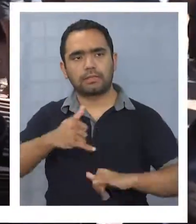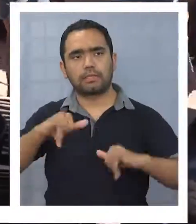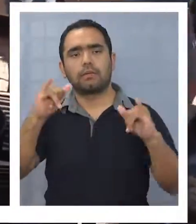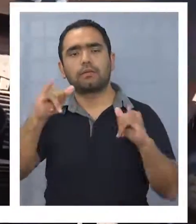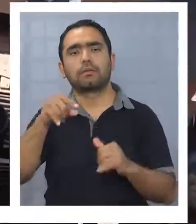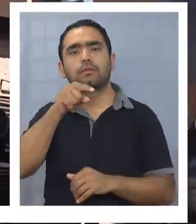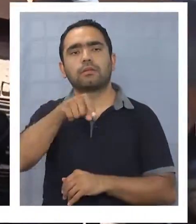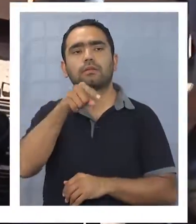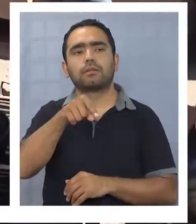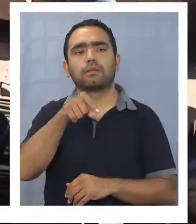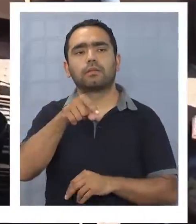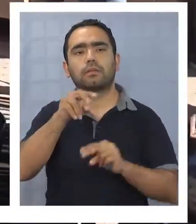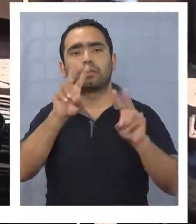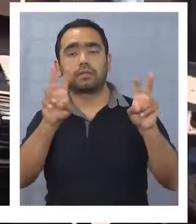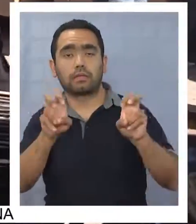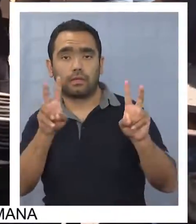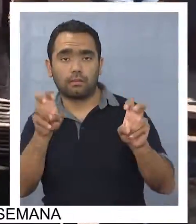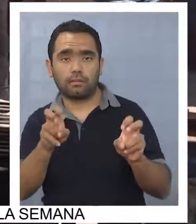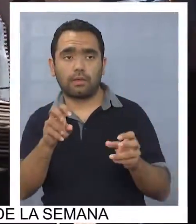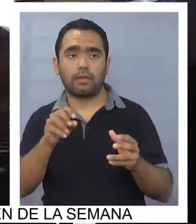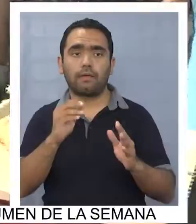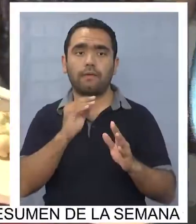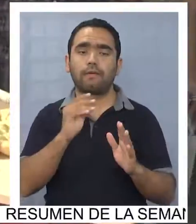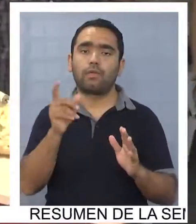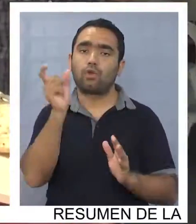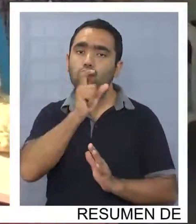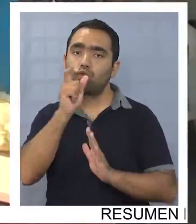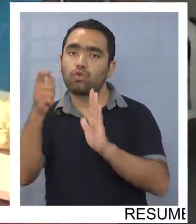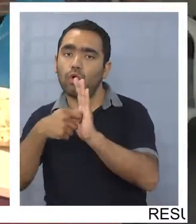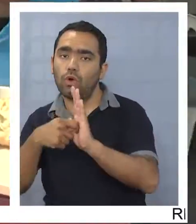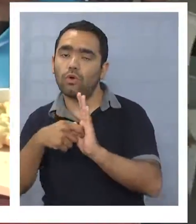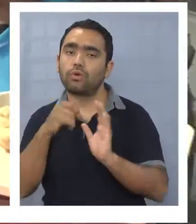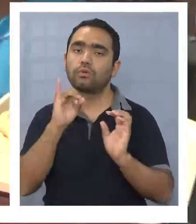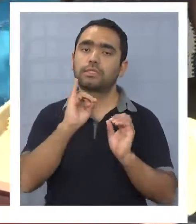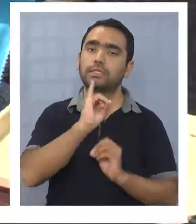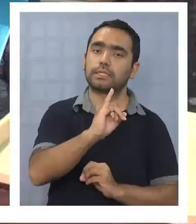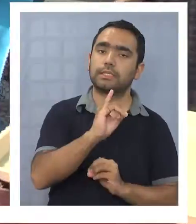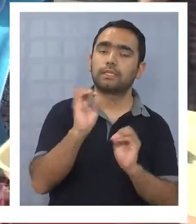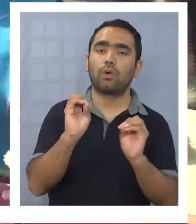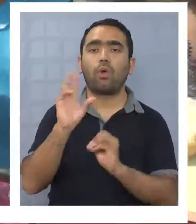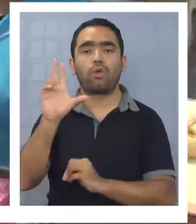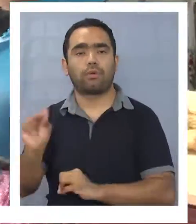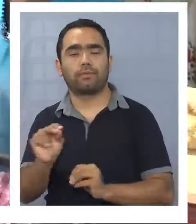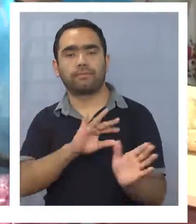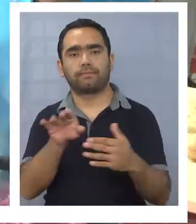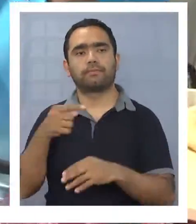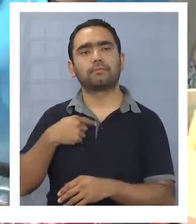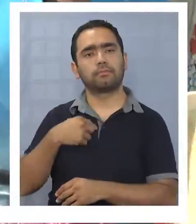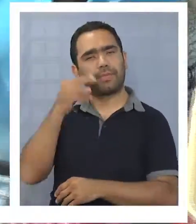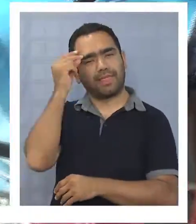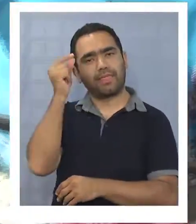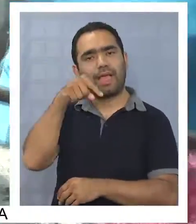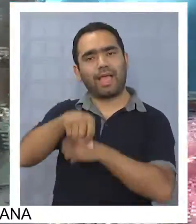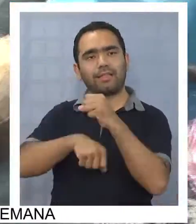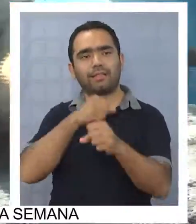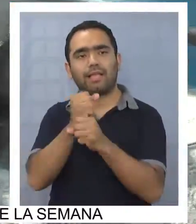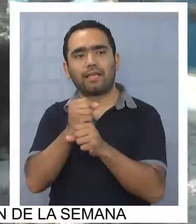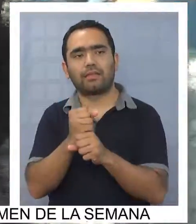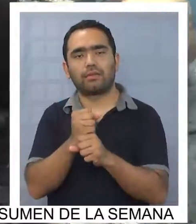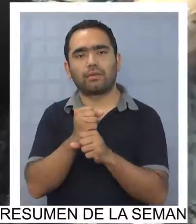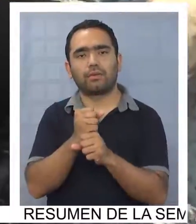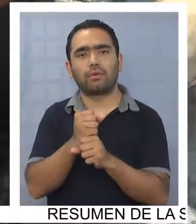fue sobre si será o no feriado el día 10 de agosto. Mi idea es justamente que sea feriado este año.